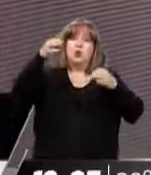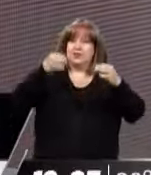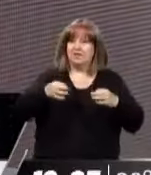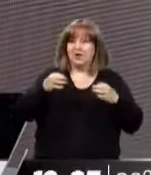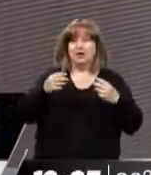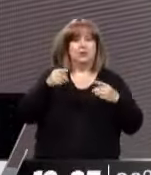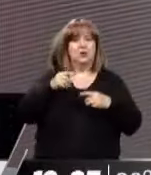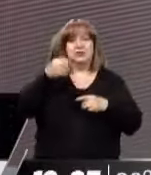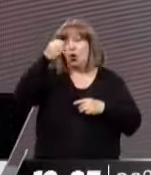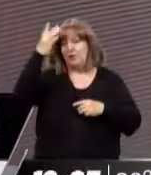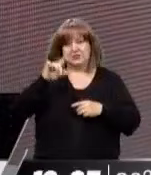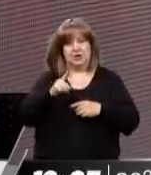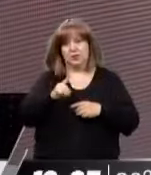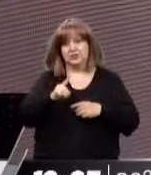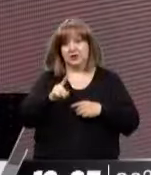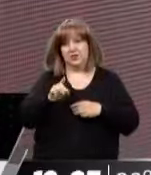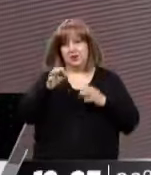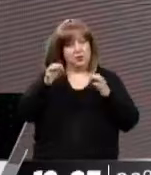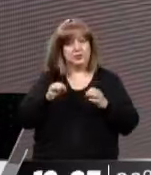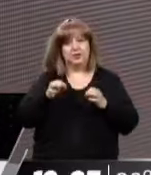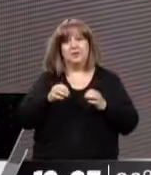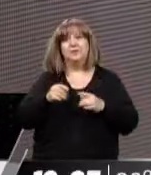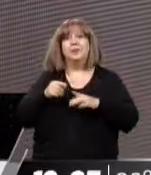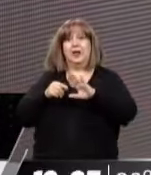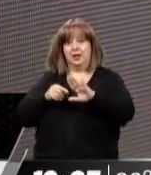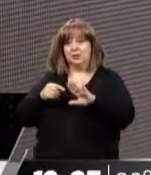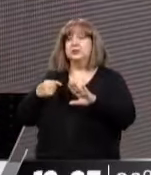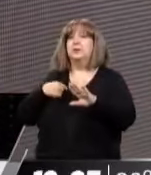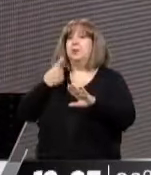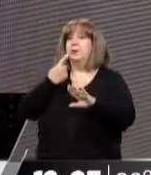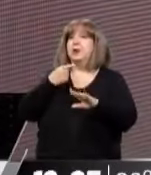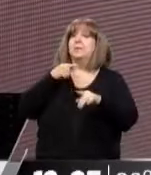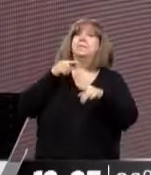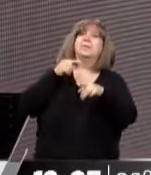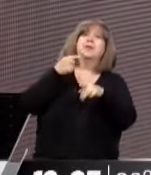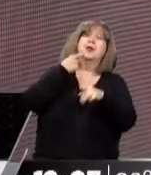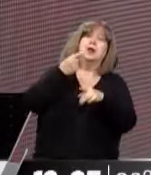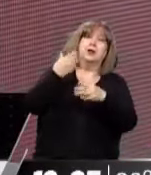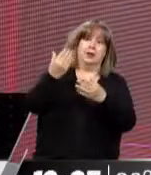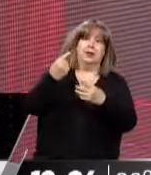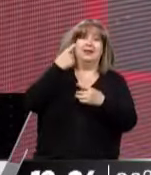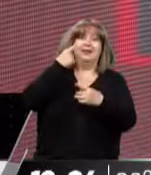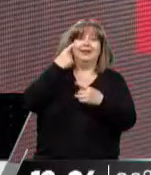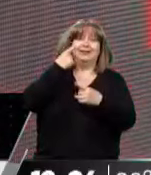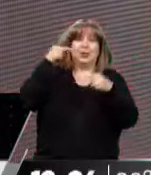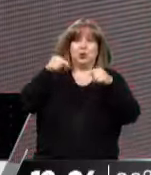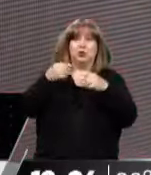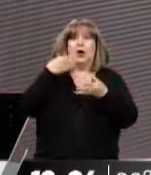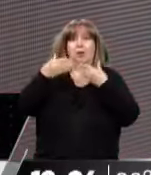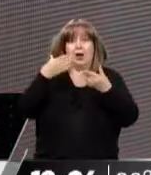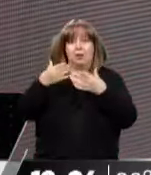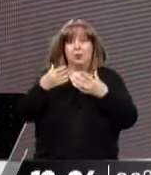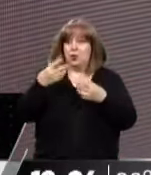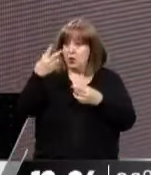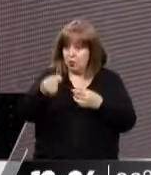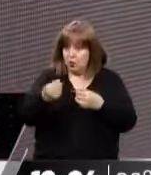Primero a discutirle internamente al Instituto esa resolución para que la retrotraiga y en todo caso si no prospera por ahí irá por la vía